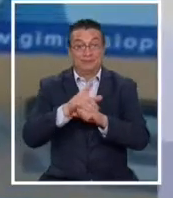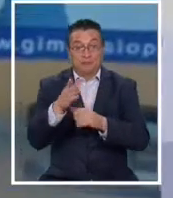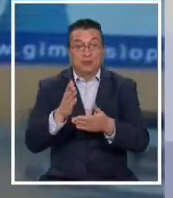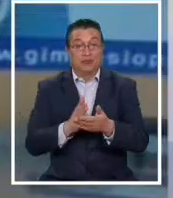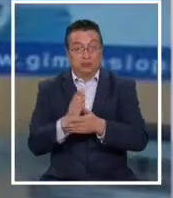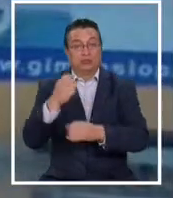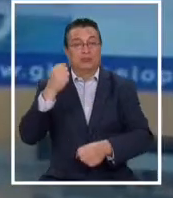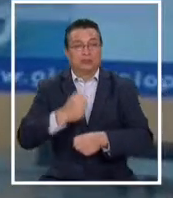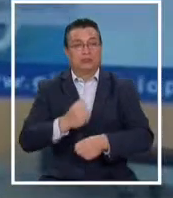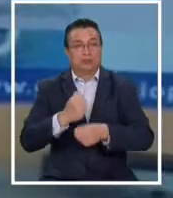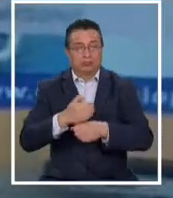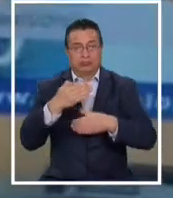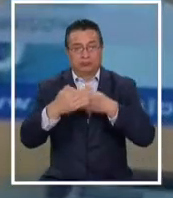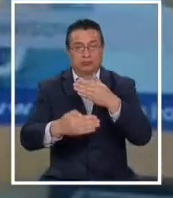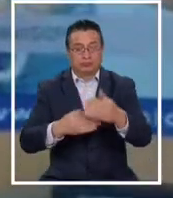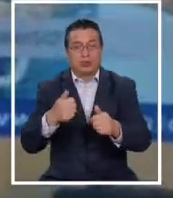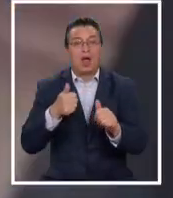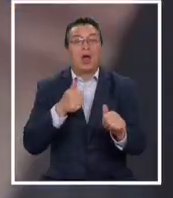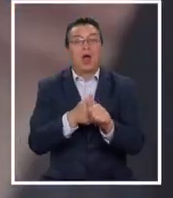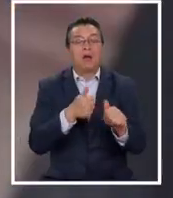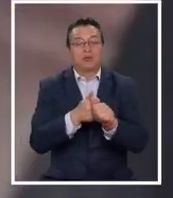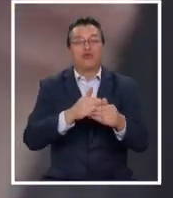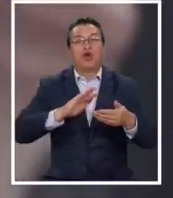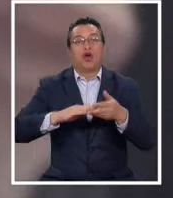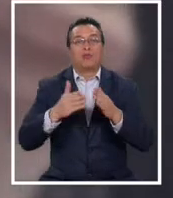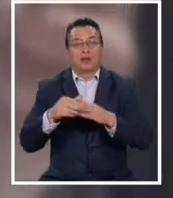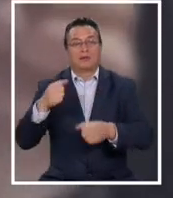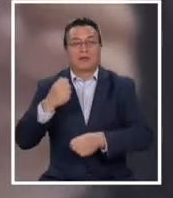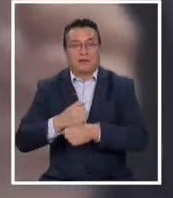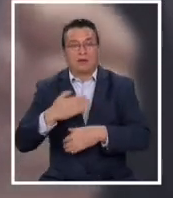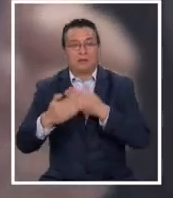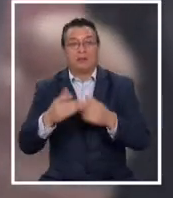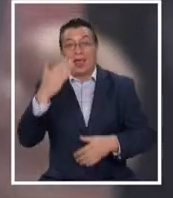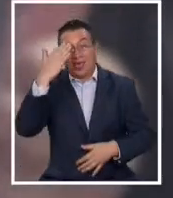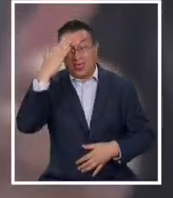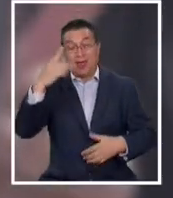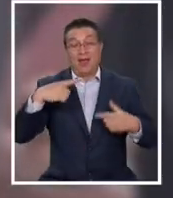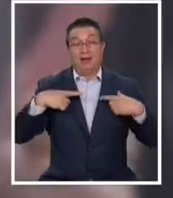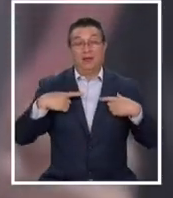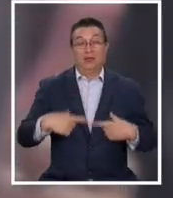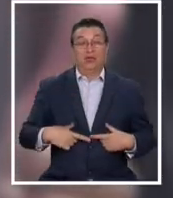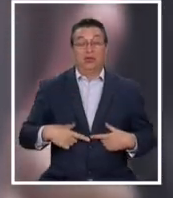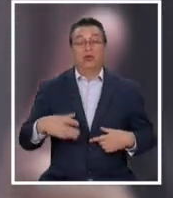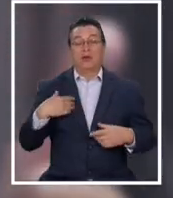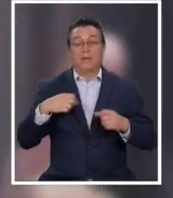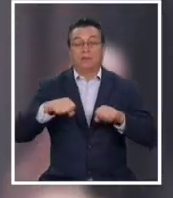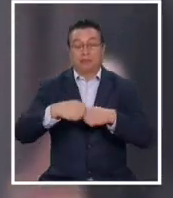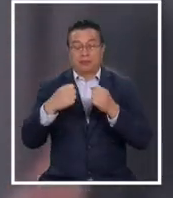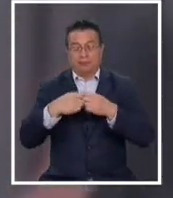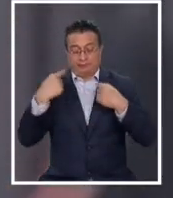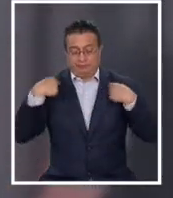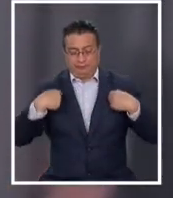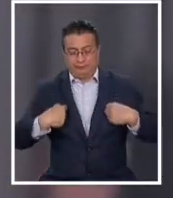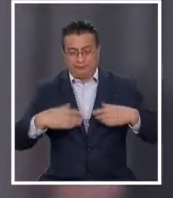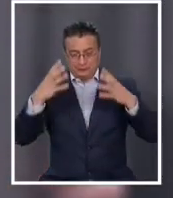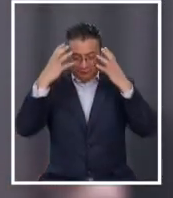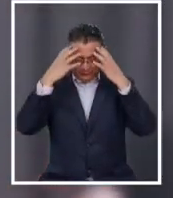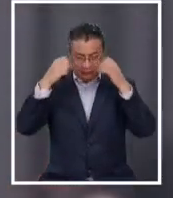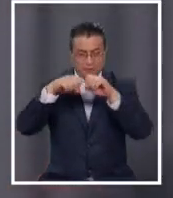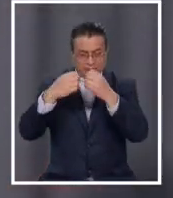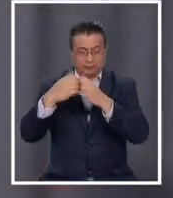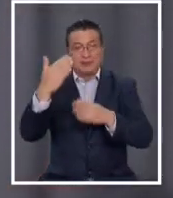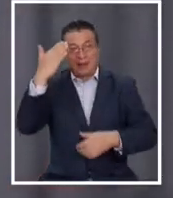Romero ha desarrollado funciones de apoyo a la comunidad, pero fue en su día libre que terminó con múltiples fracturas en su cuerpo y en el cráneo.